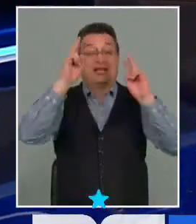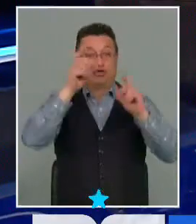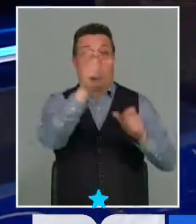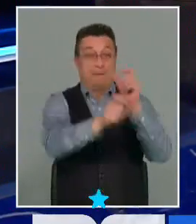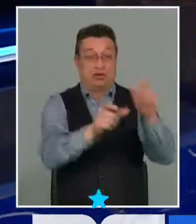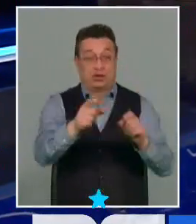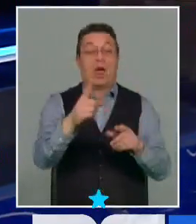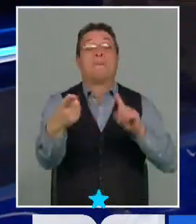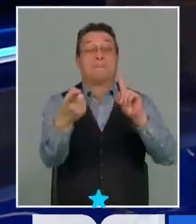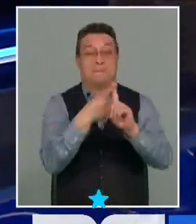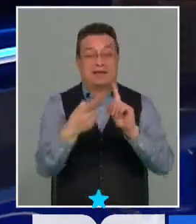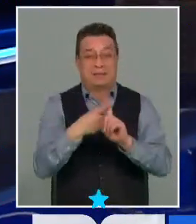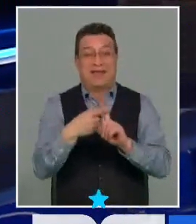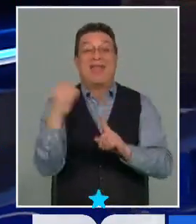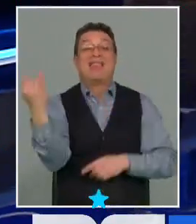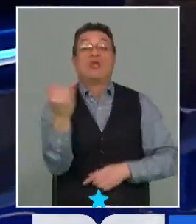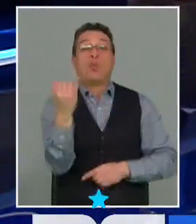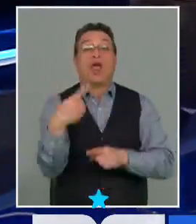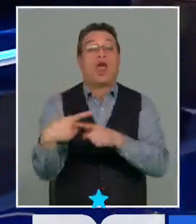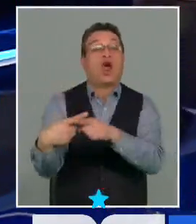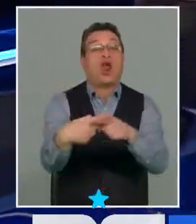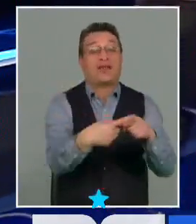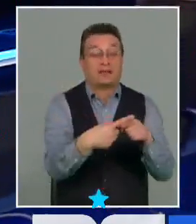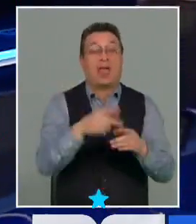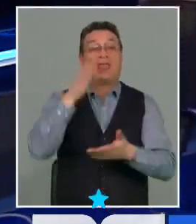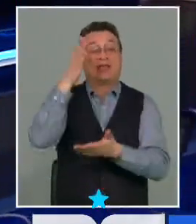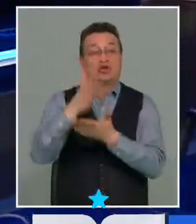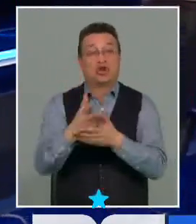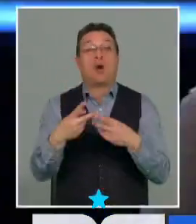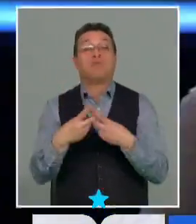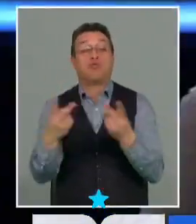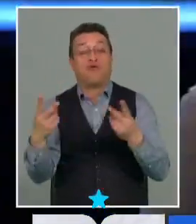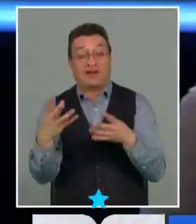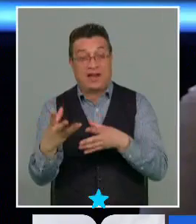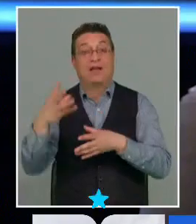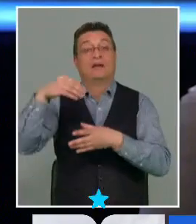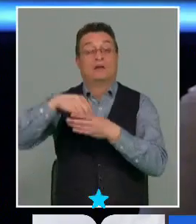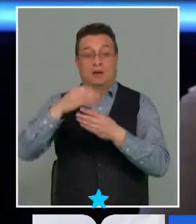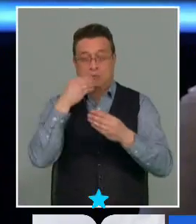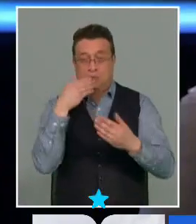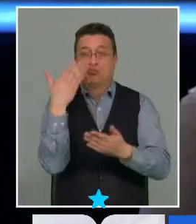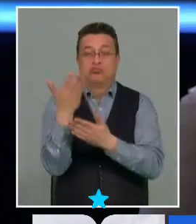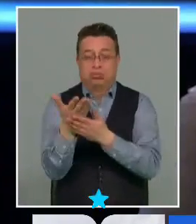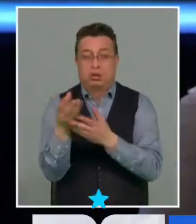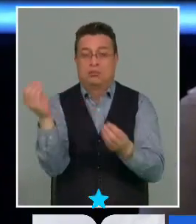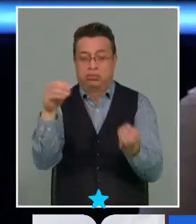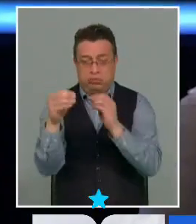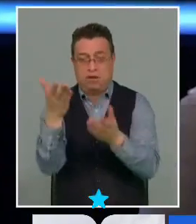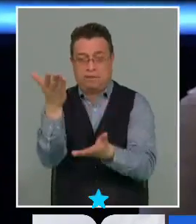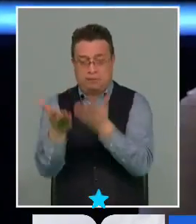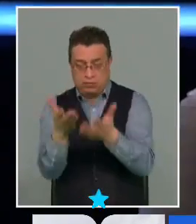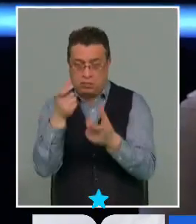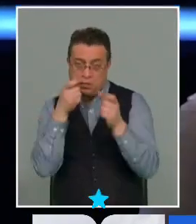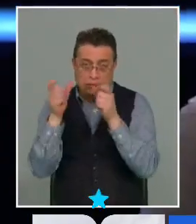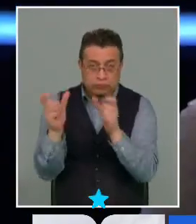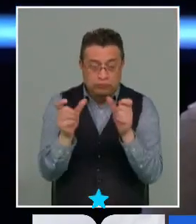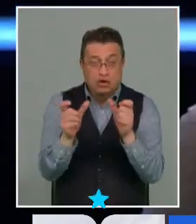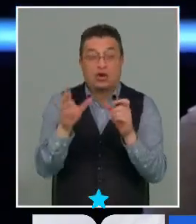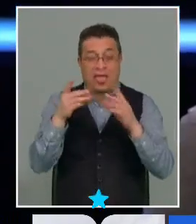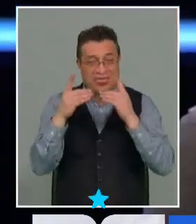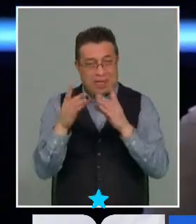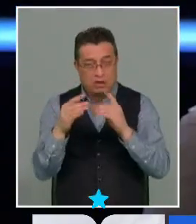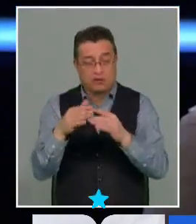a participar individual o colectivamente en las decisiones públicas comprendiendo en ella la formulación ejecución evaluación fiscalización control